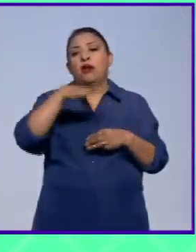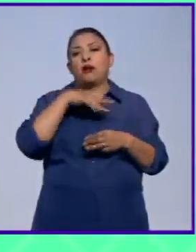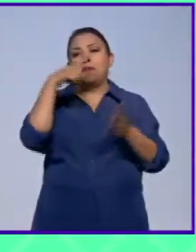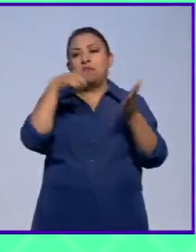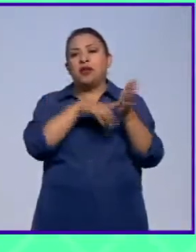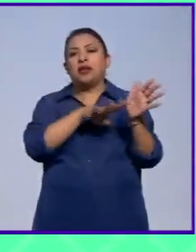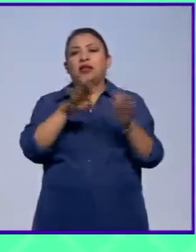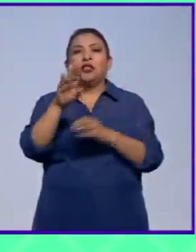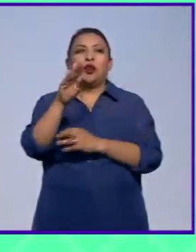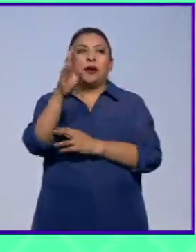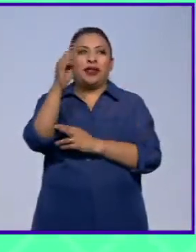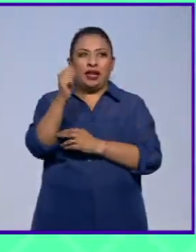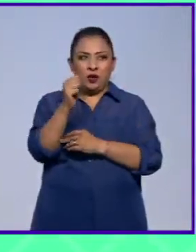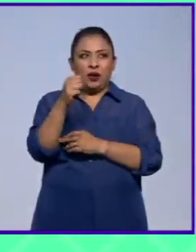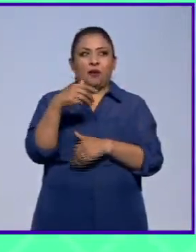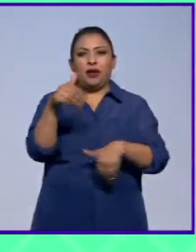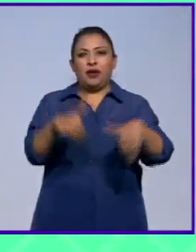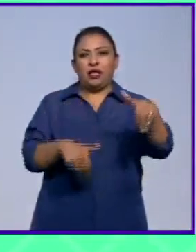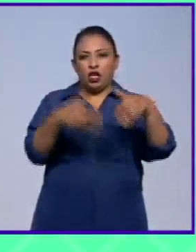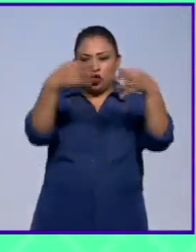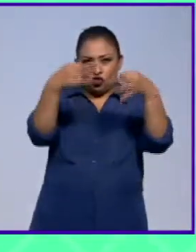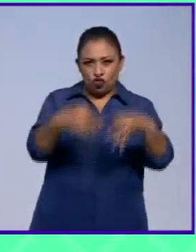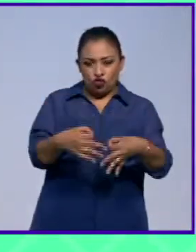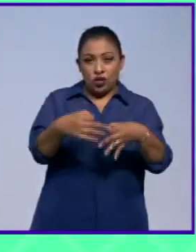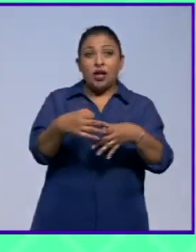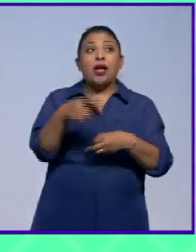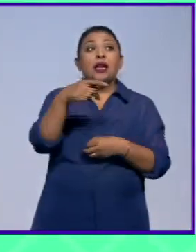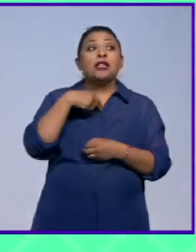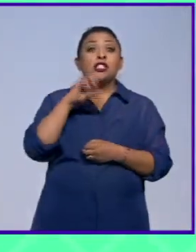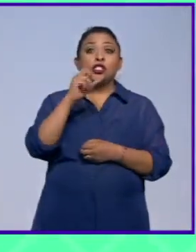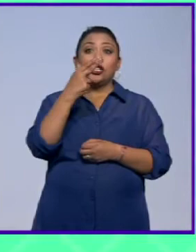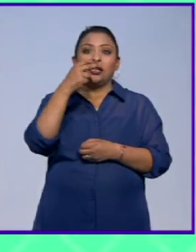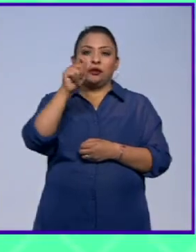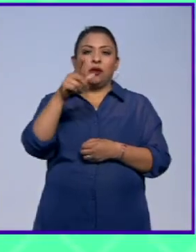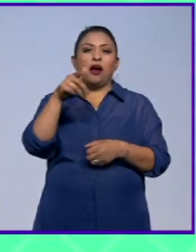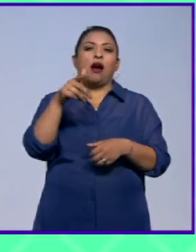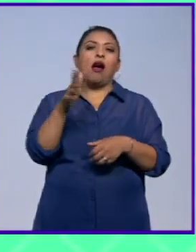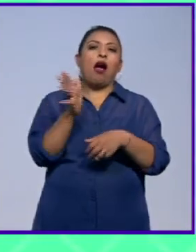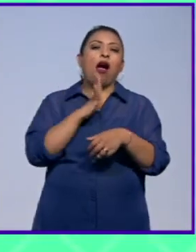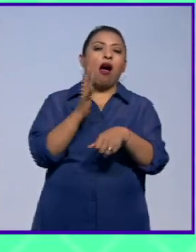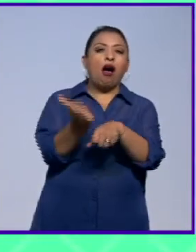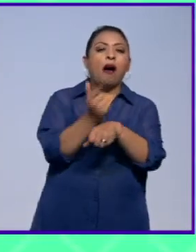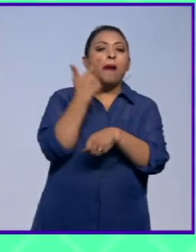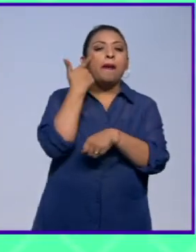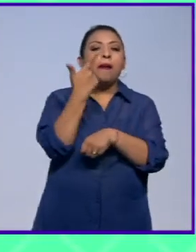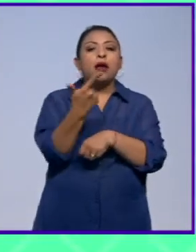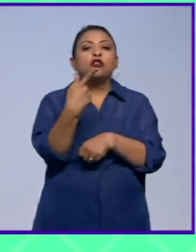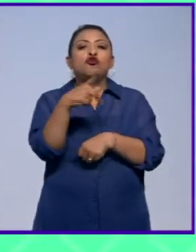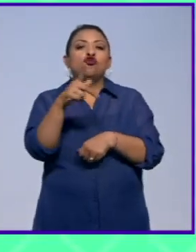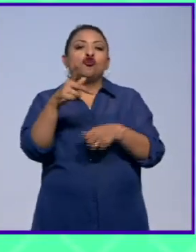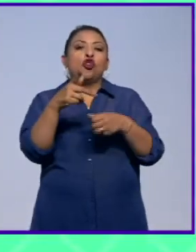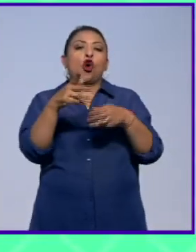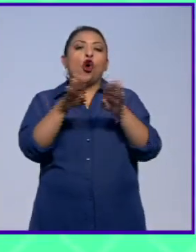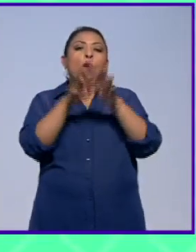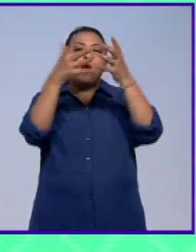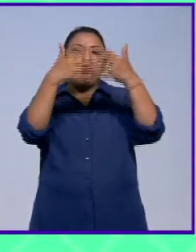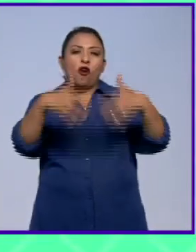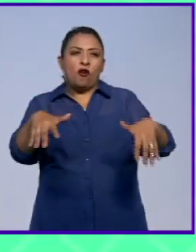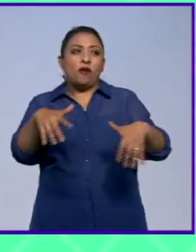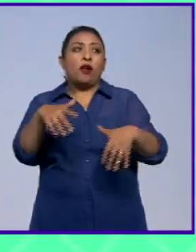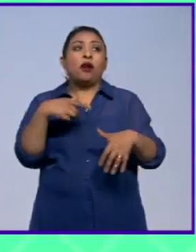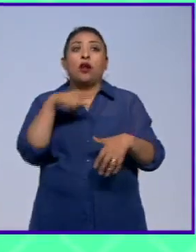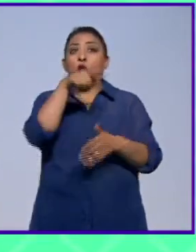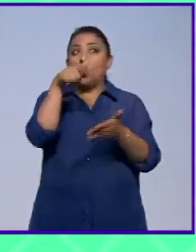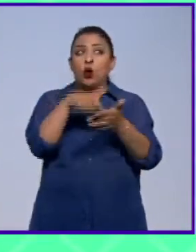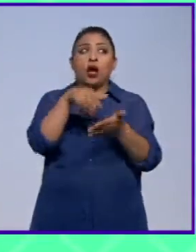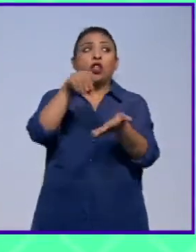1599 el teatro original en el que Shakespeare actuó y vio interpretar sus piezas clásicas el sitio sigue